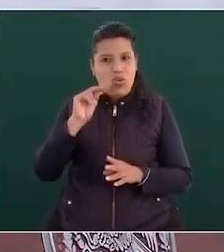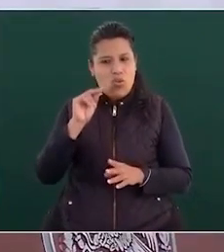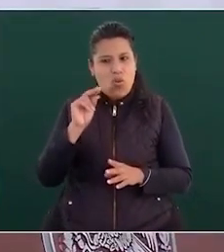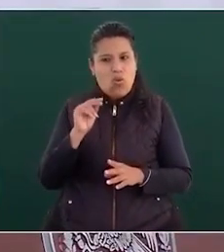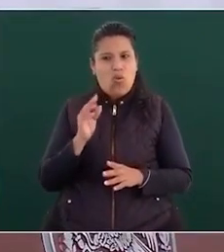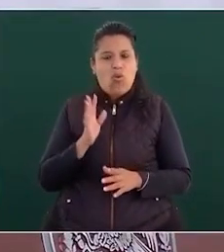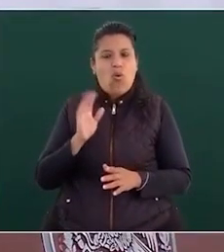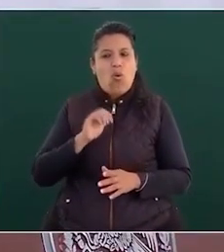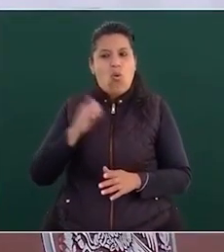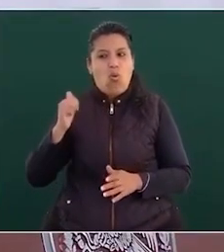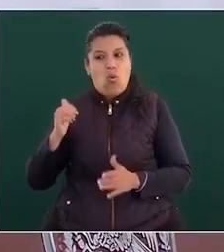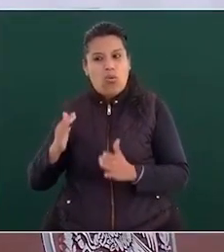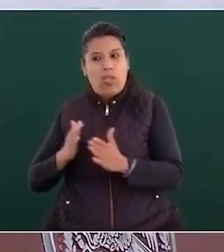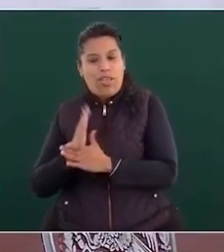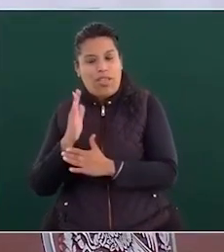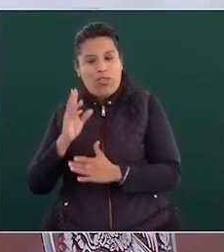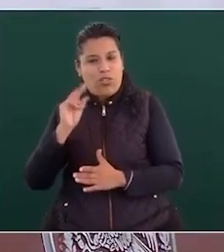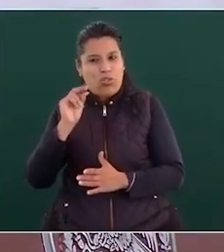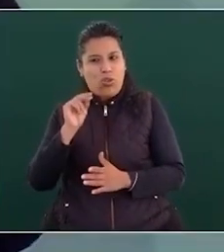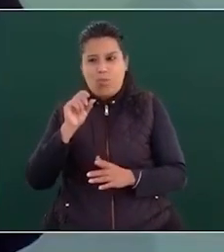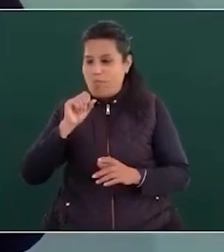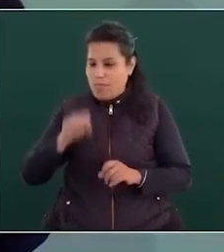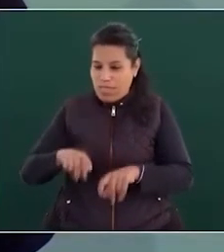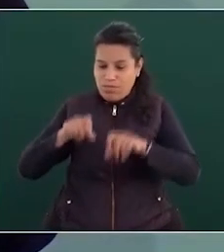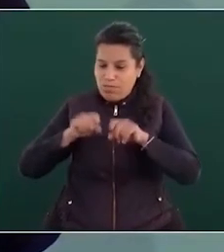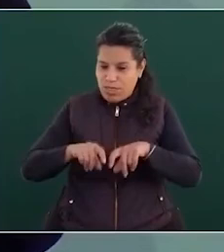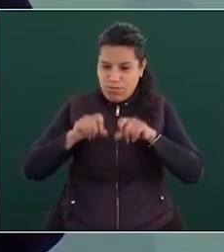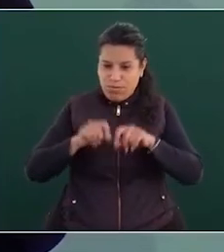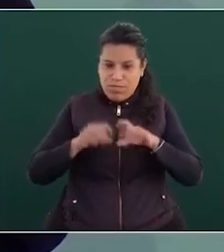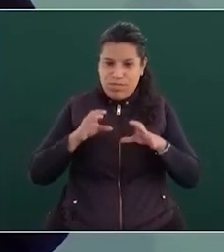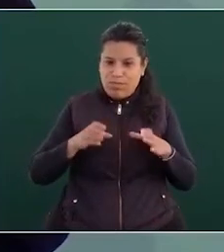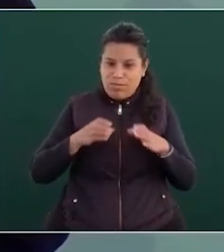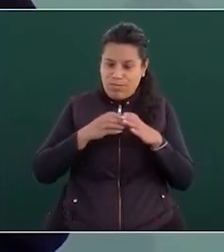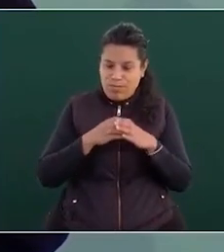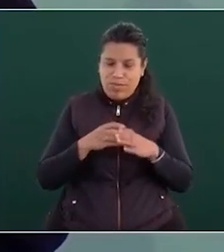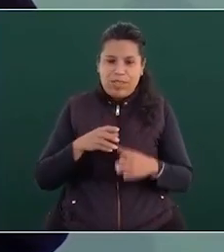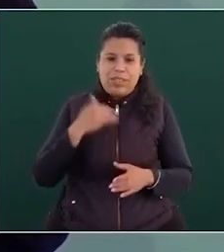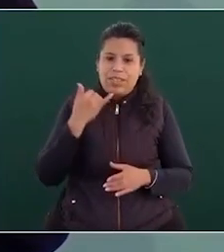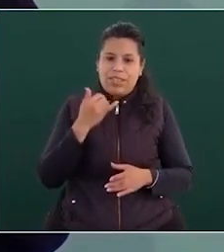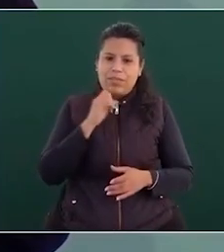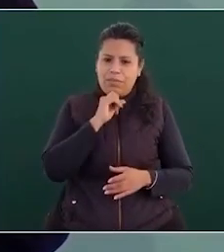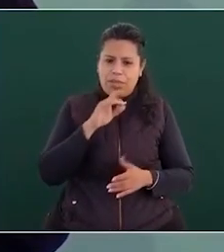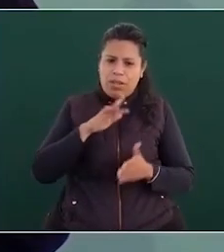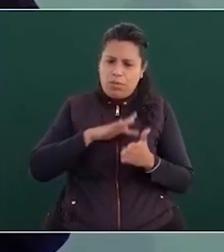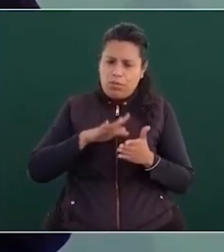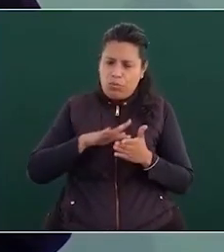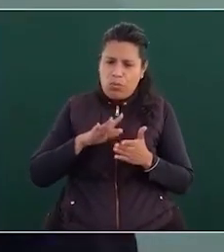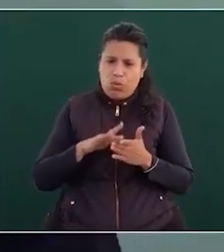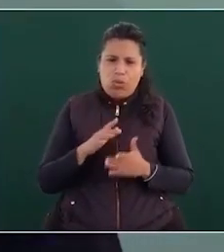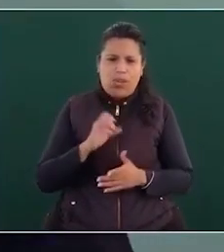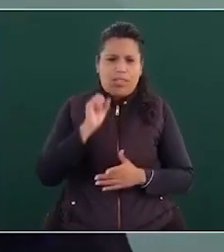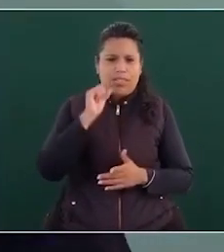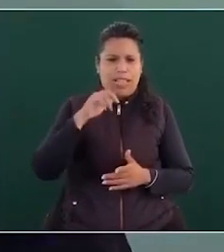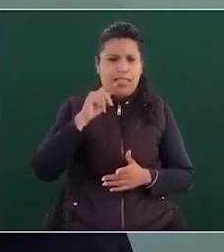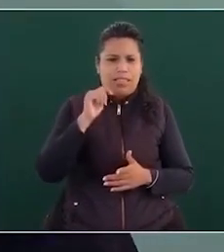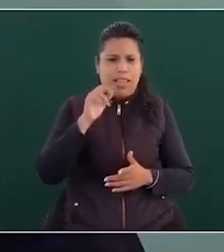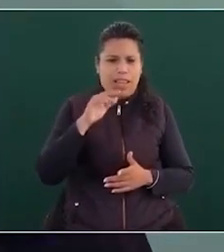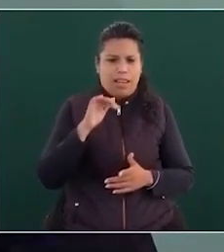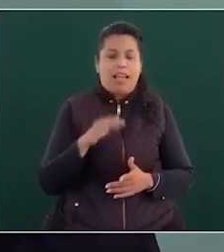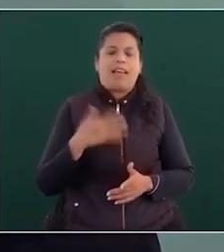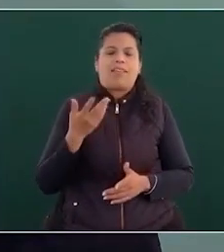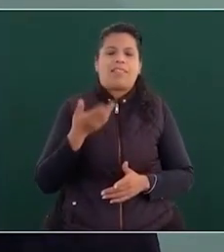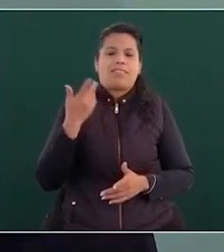ya dije a Santana apoyaron a Porfirio Díaz a Salinas de